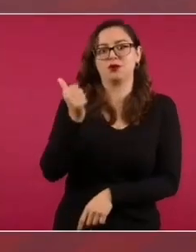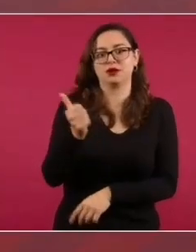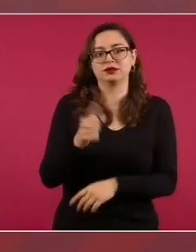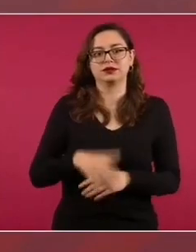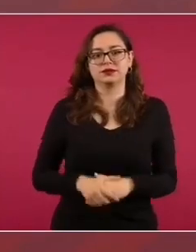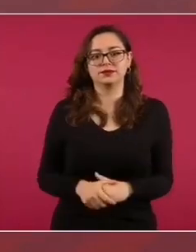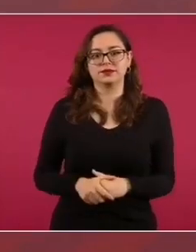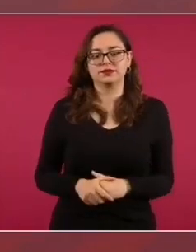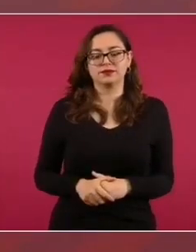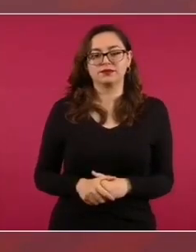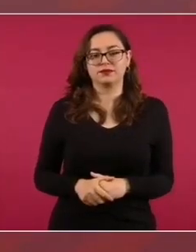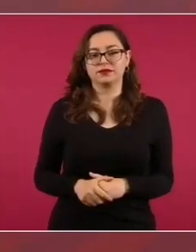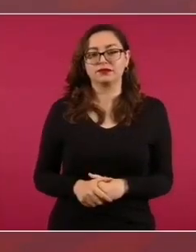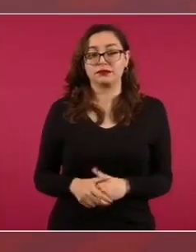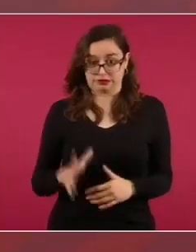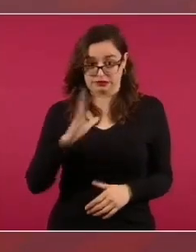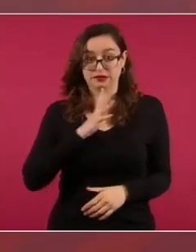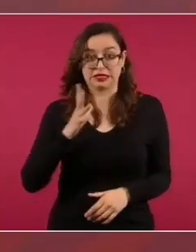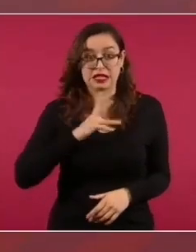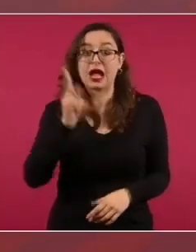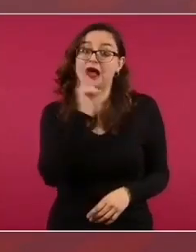No estoy hablando al tanteo.